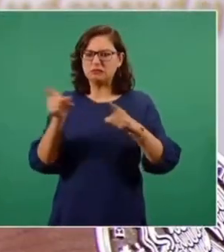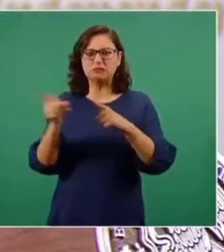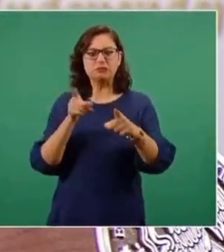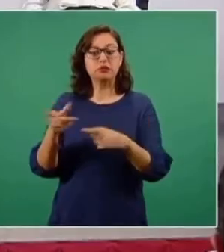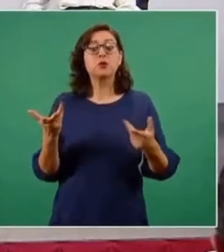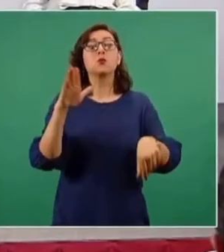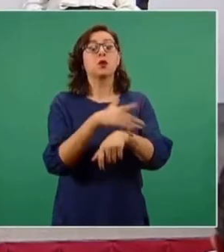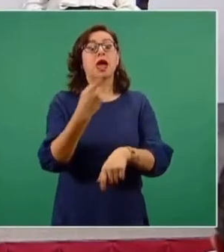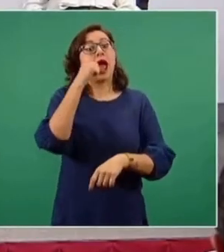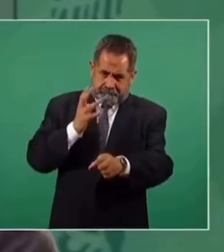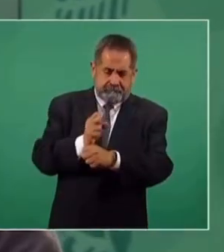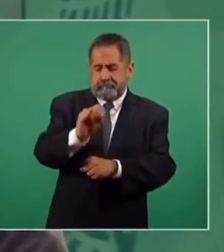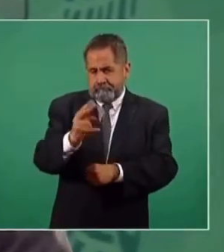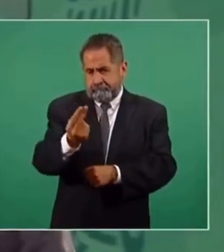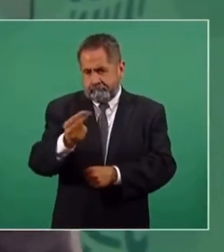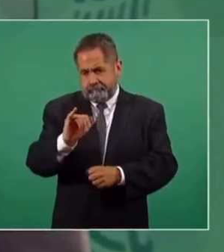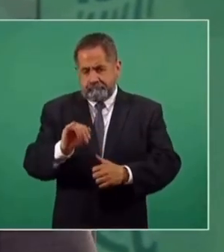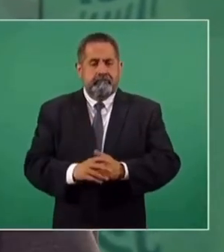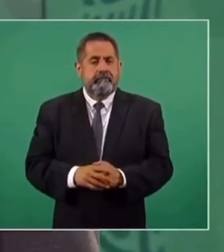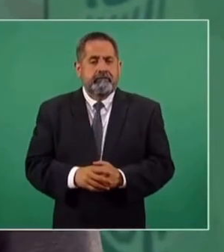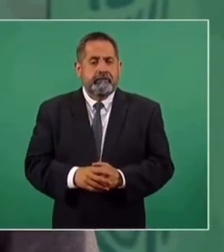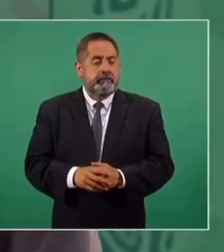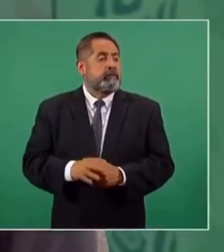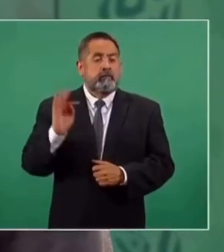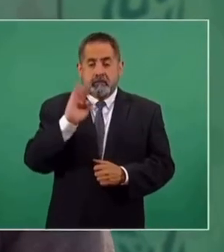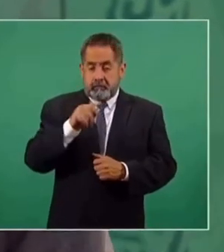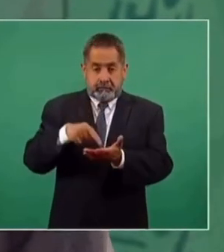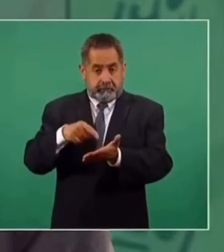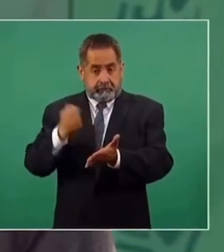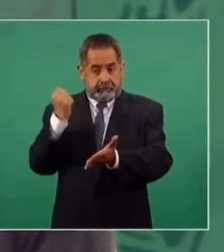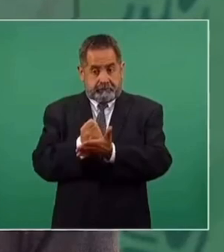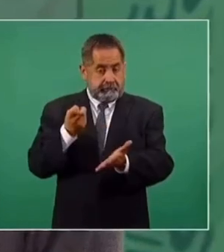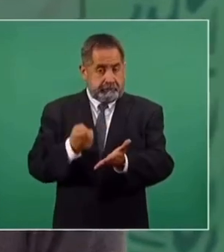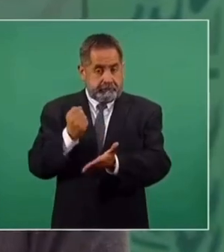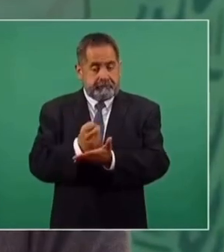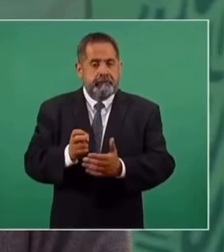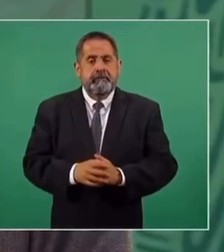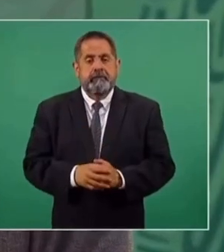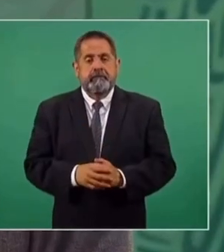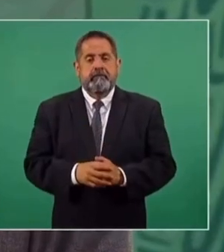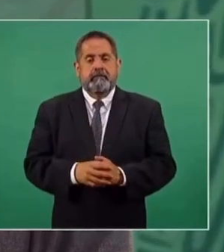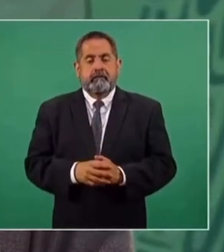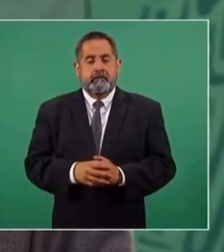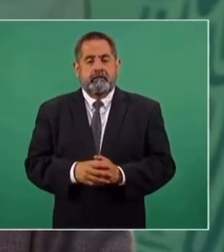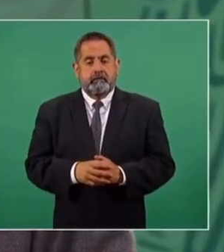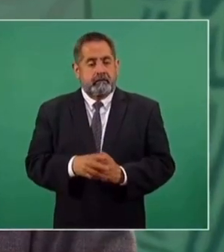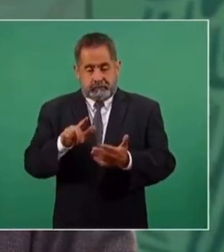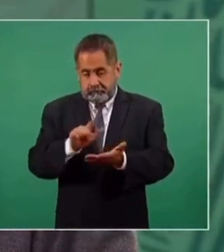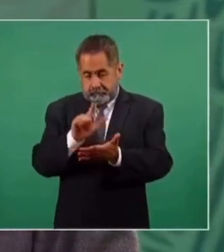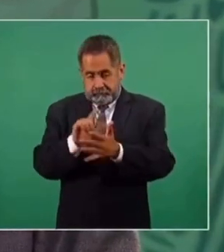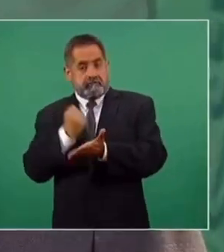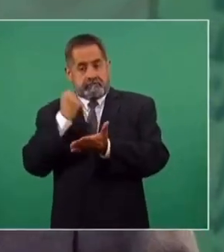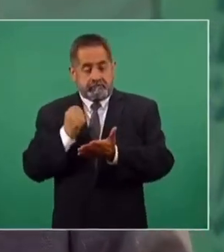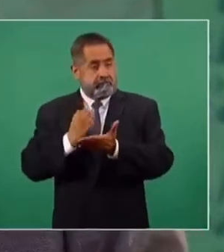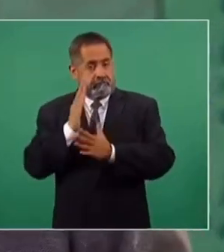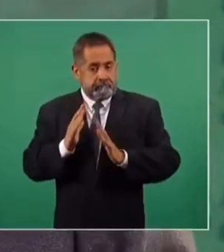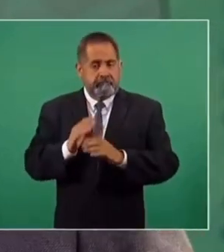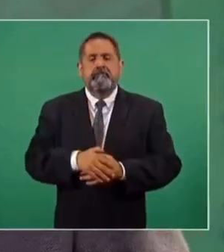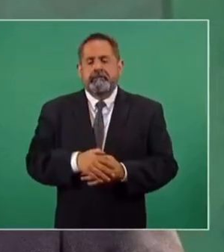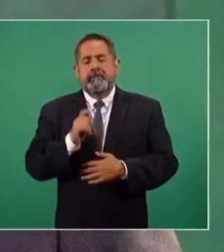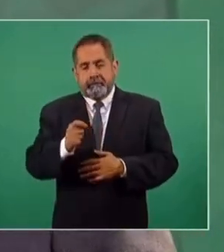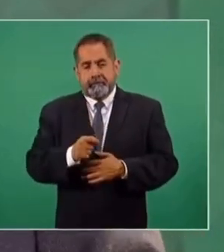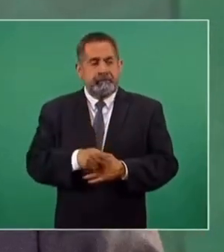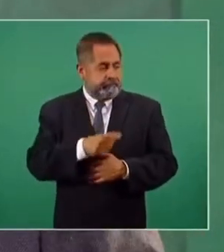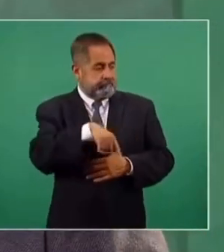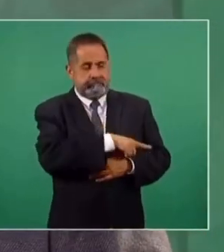lanza fuertísimo. Y bueno, si se aprueba esta reforma al Poder Judicial, todavía